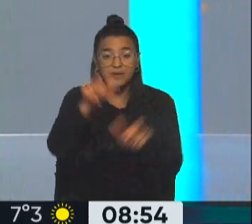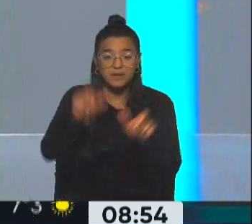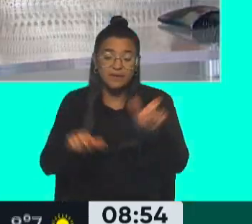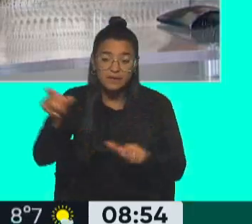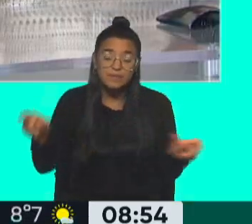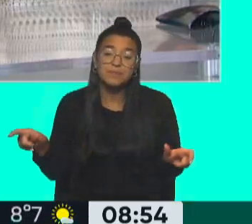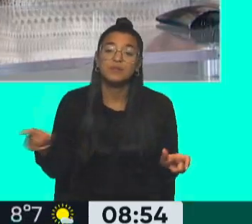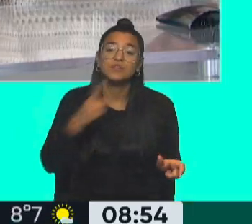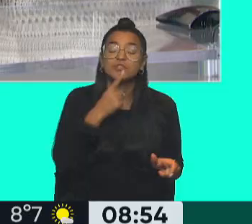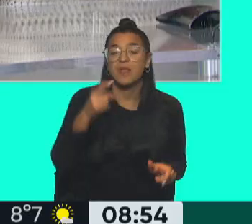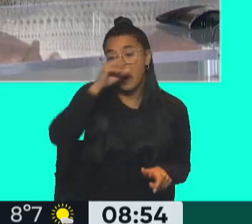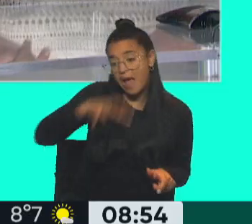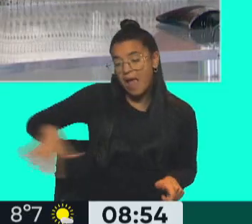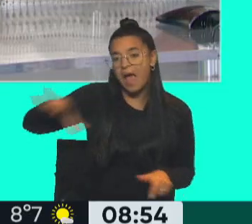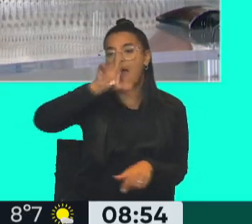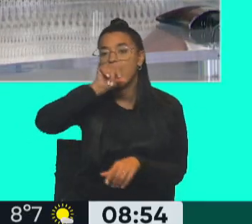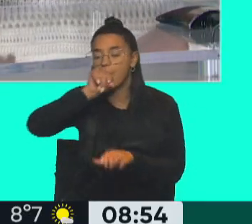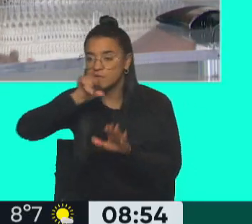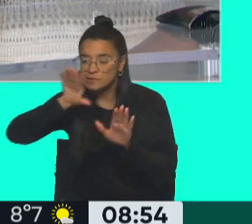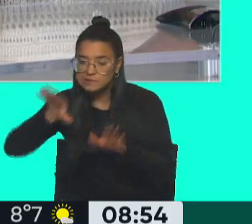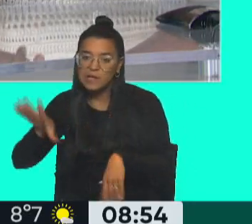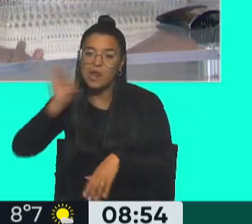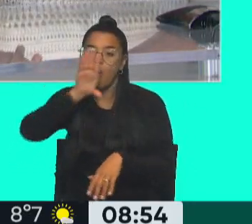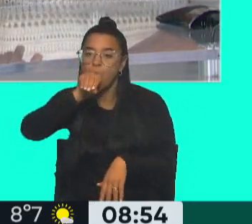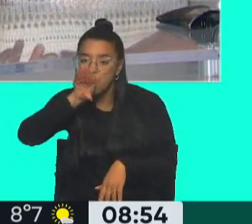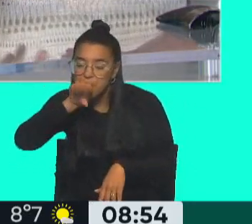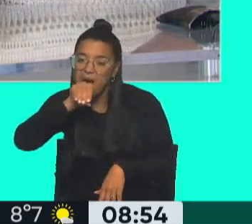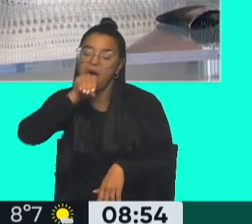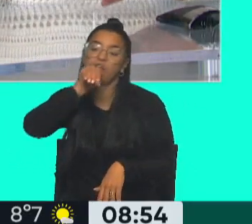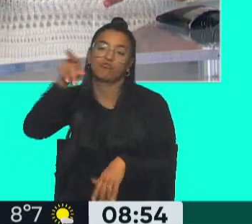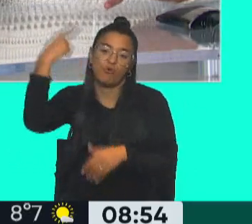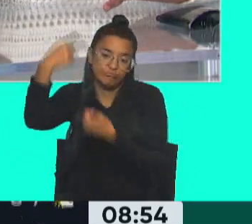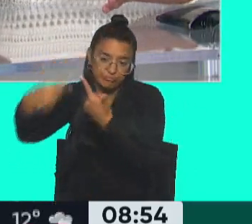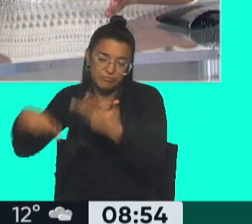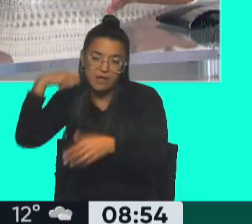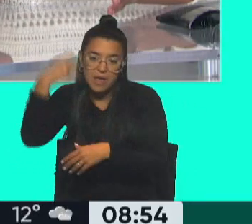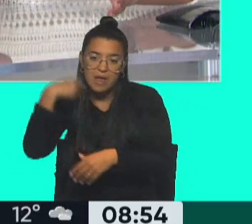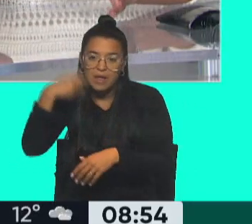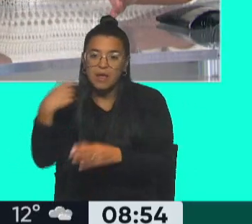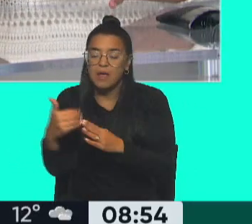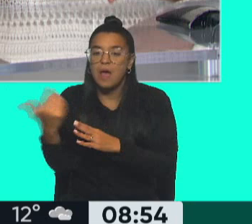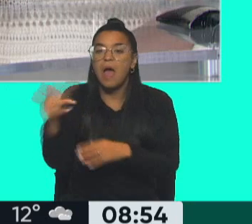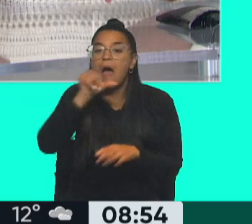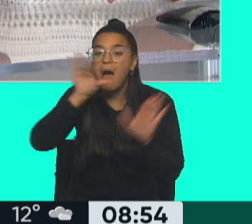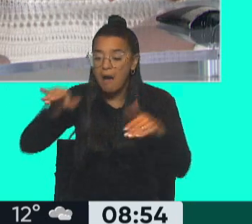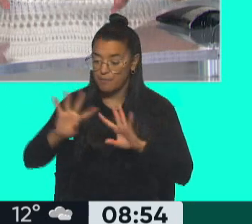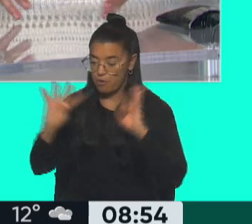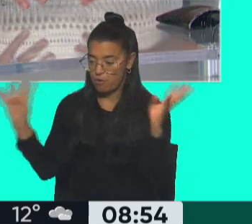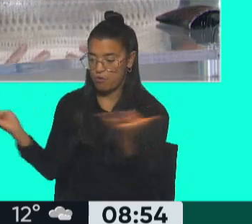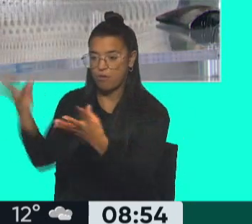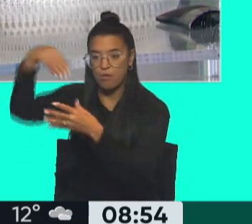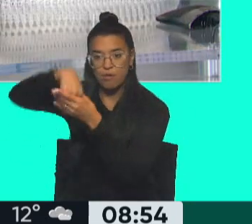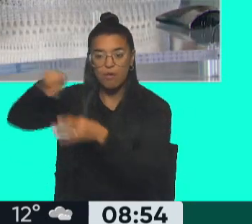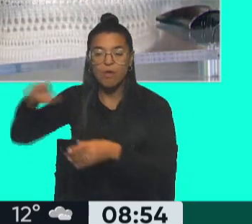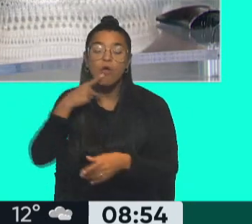en los patios de sus casas gallinas, patos, gansos, animales de traspatio, lo que se conoce como aves de corral de traspatio,